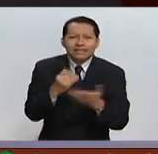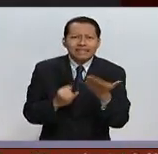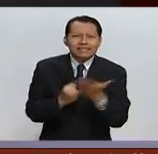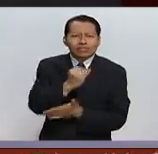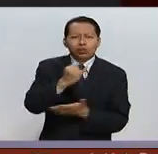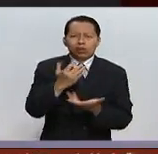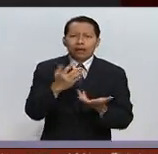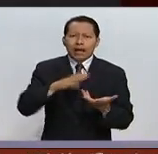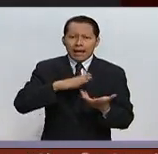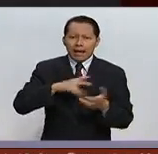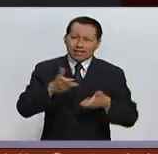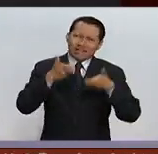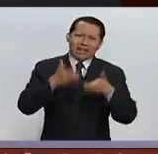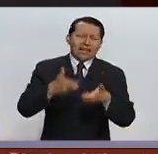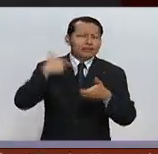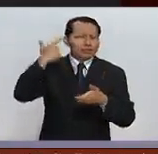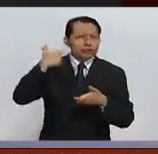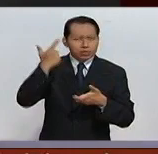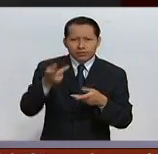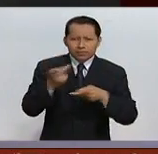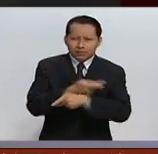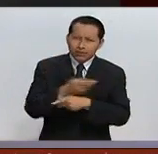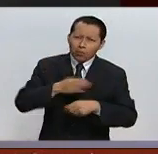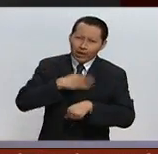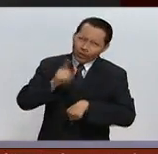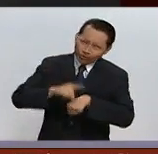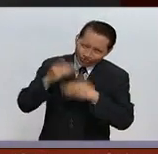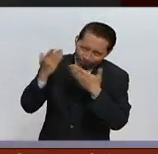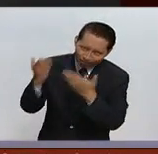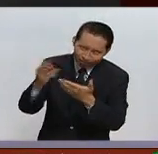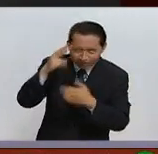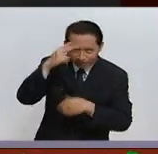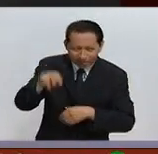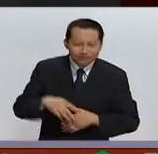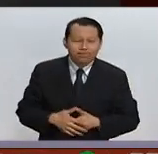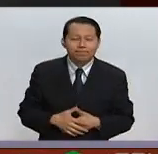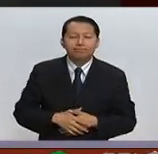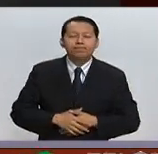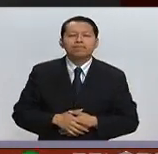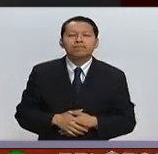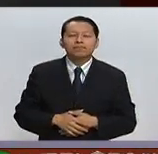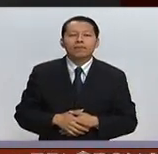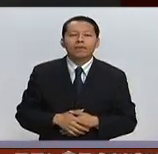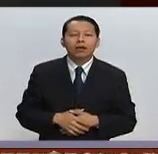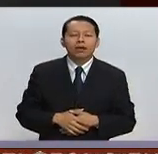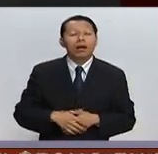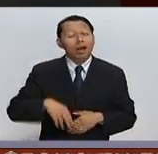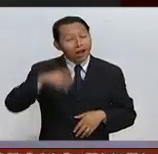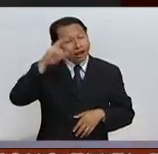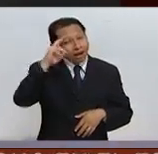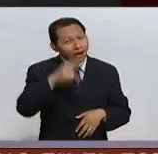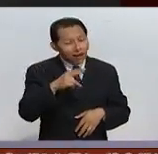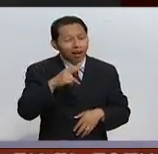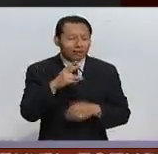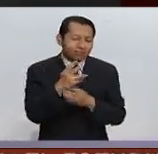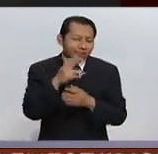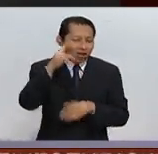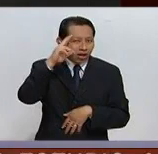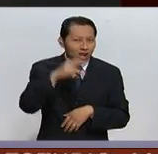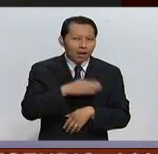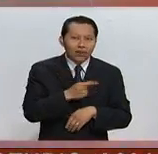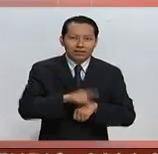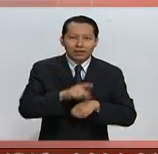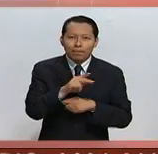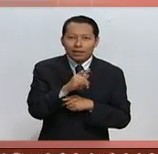se vive en las calles de Londres, por ejemplo? Buenos días desde México. Muy buenos días, Patio Mar, un saludo al